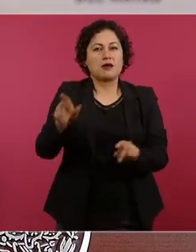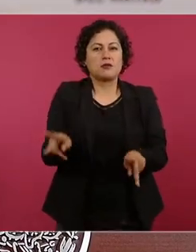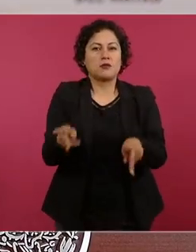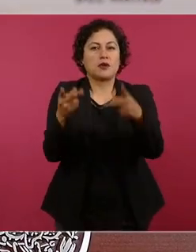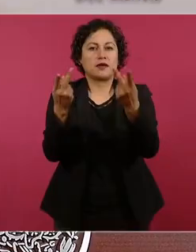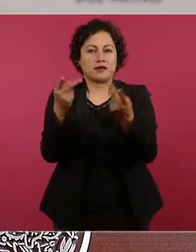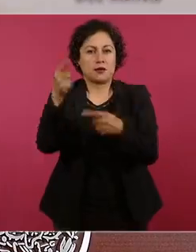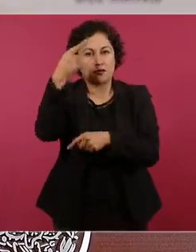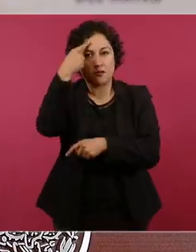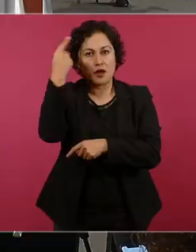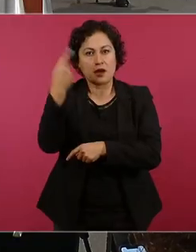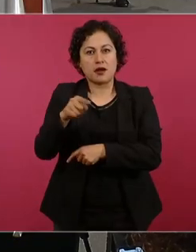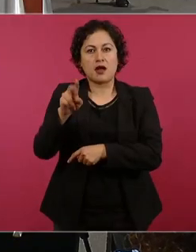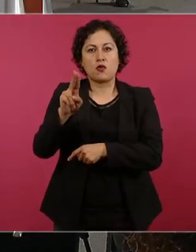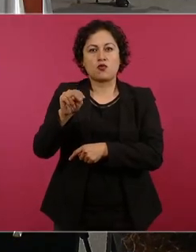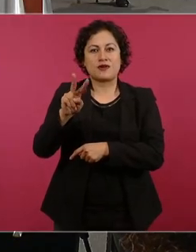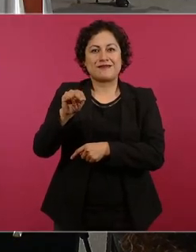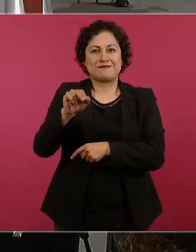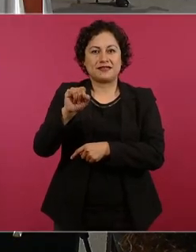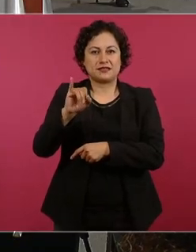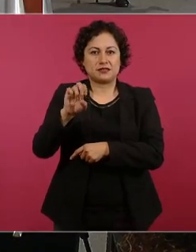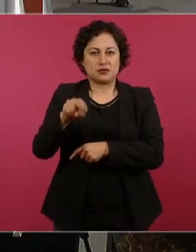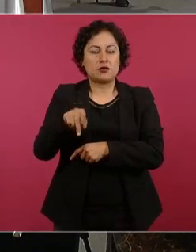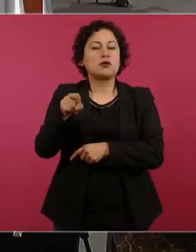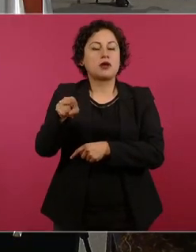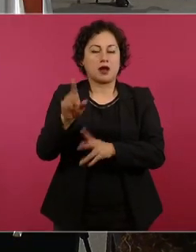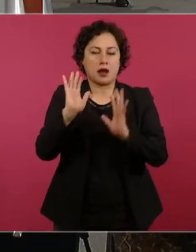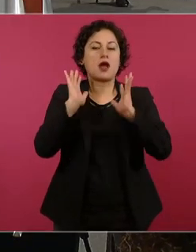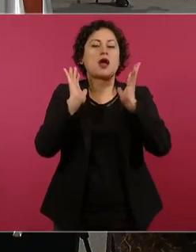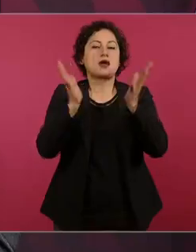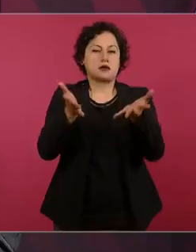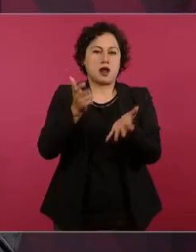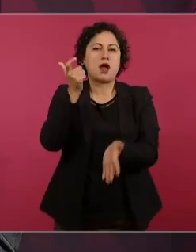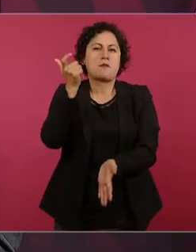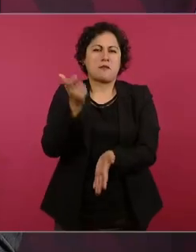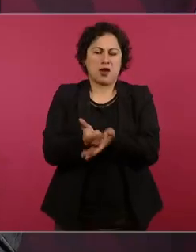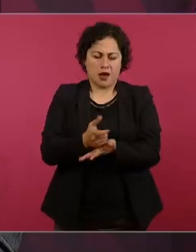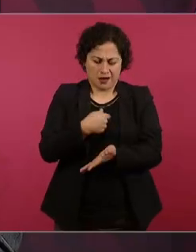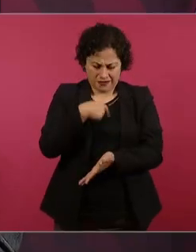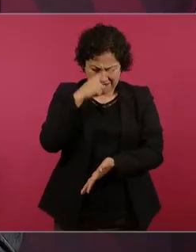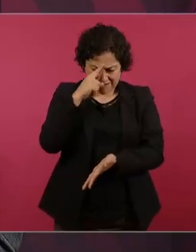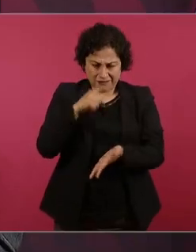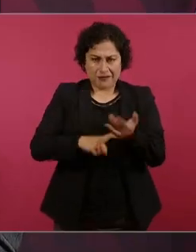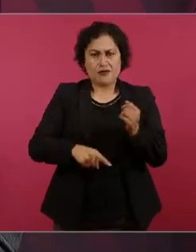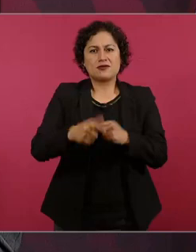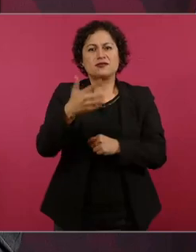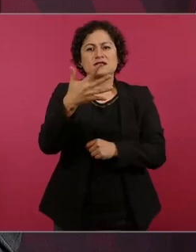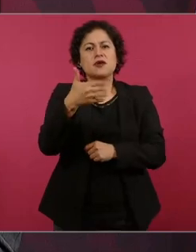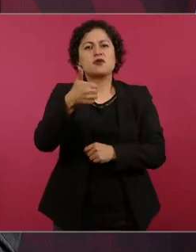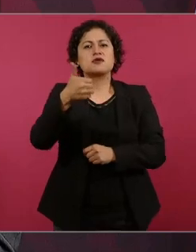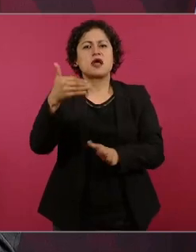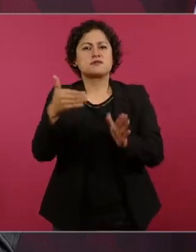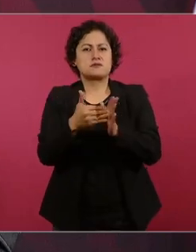Univision también pagaron creo que 5 o 6 mil millones de pesos